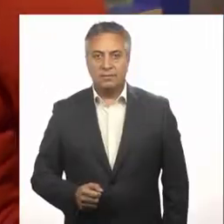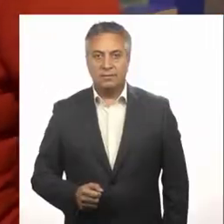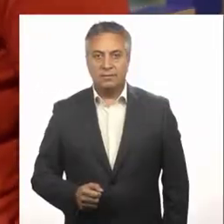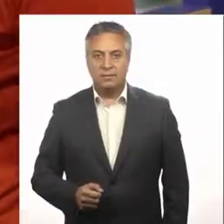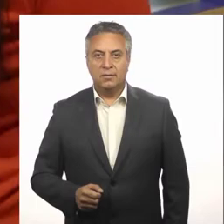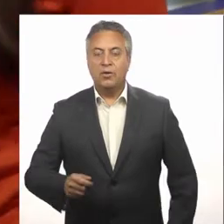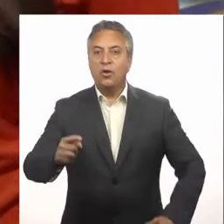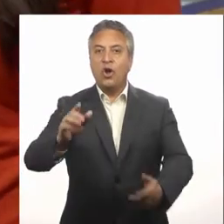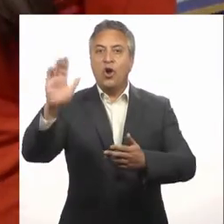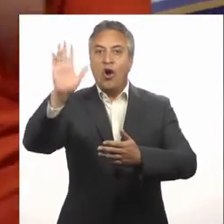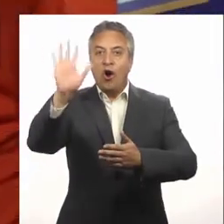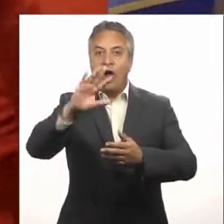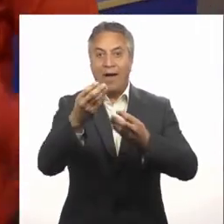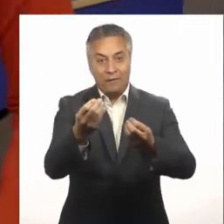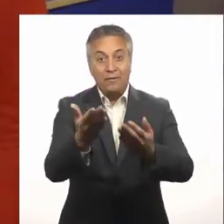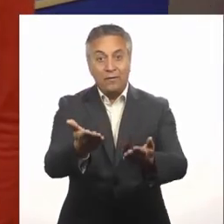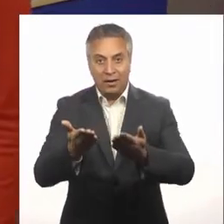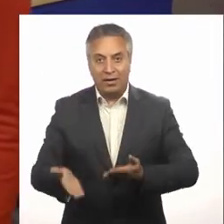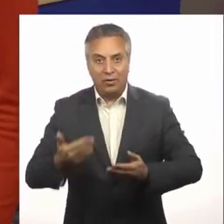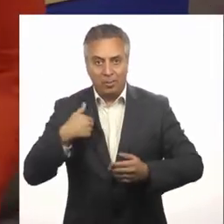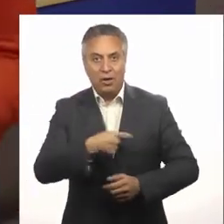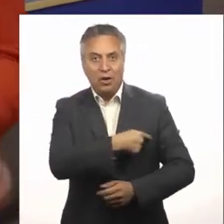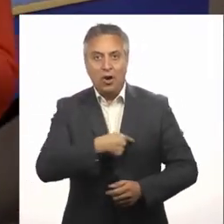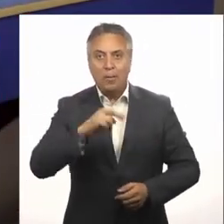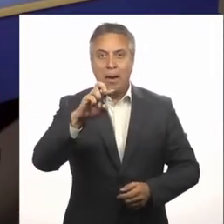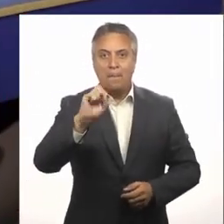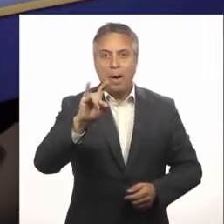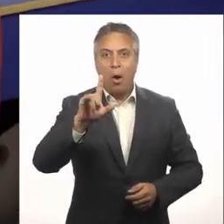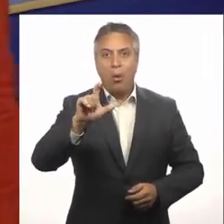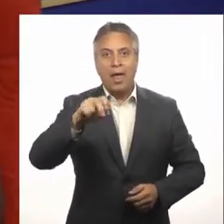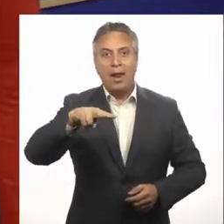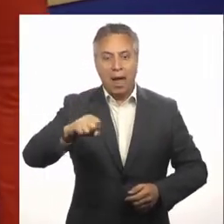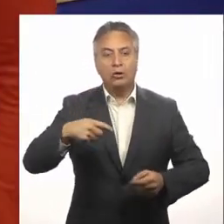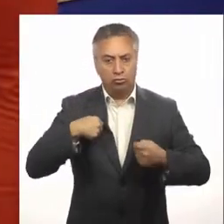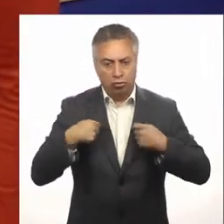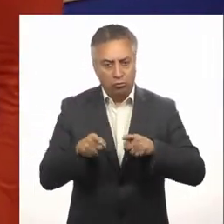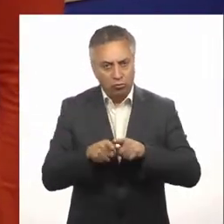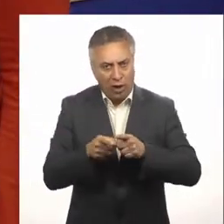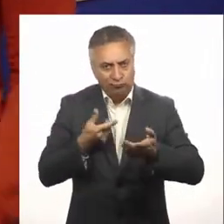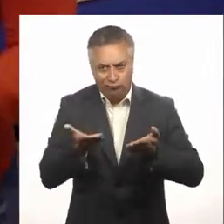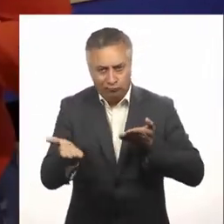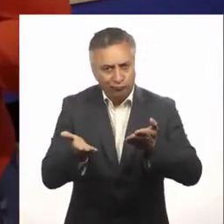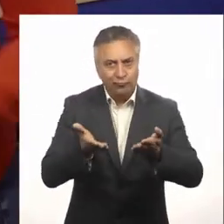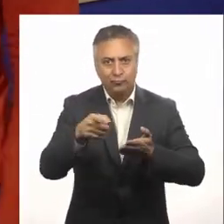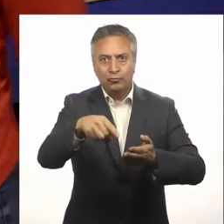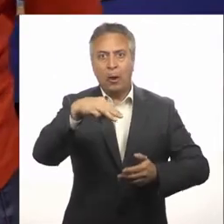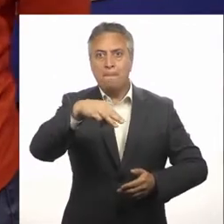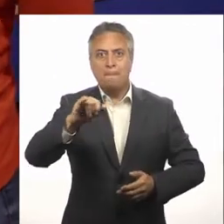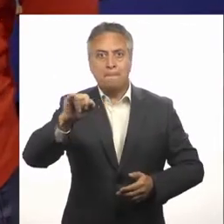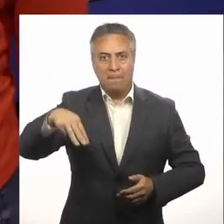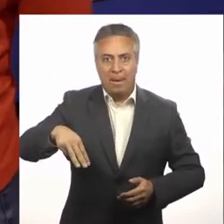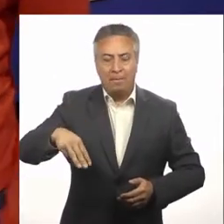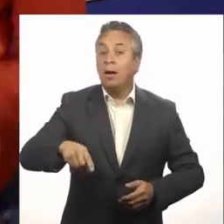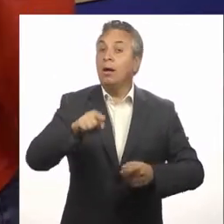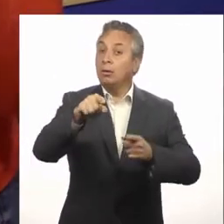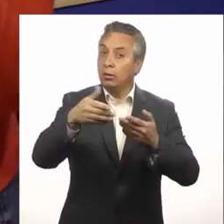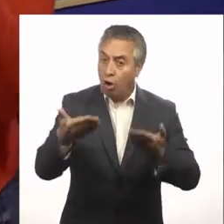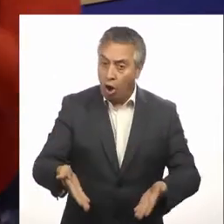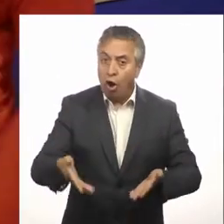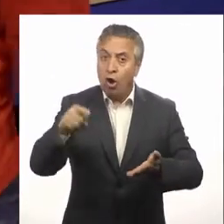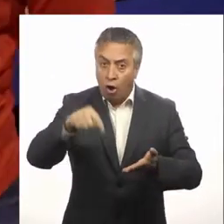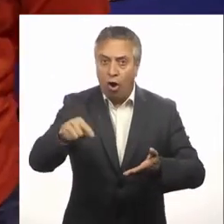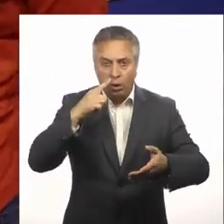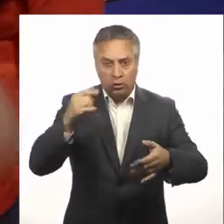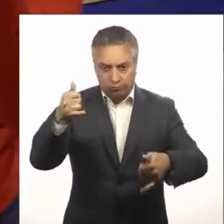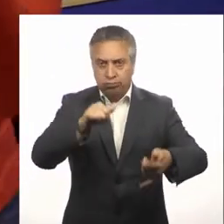¡Hola! Bienvenidos. Mi nombre es Paulina Larcón y soy facilitadora del Museo Interactivo Mirador. Hoy vamos a experimentar con